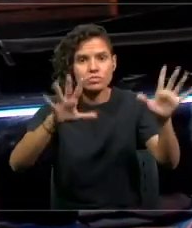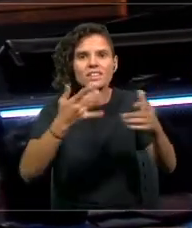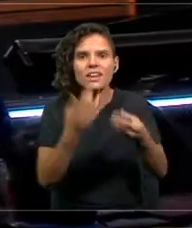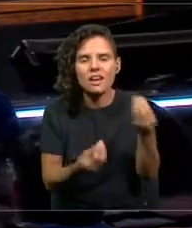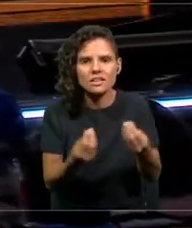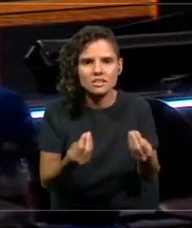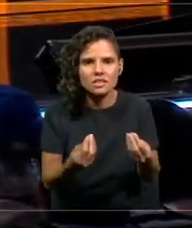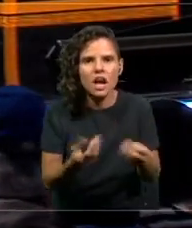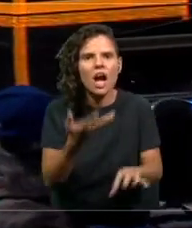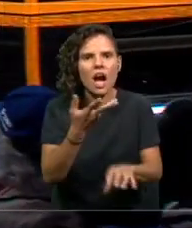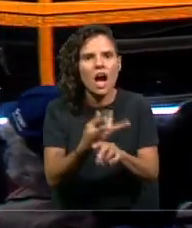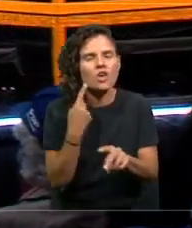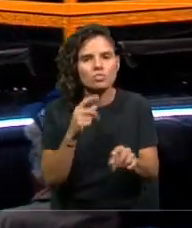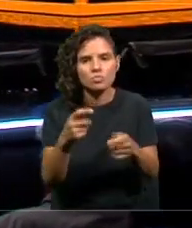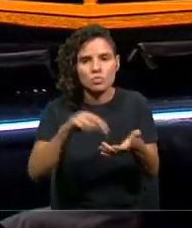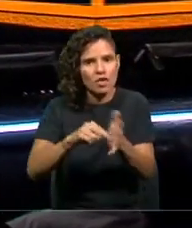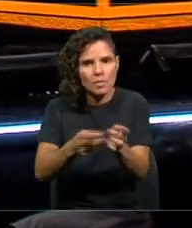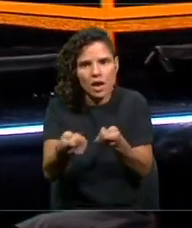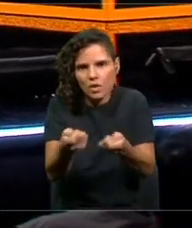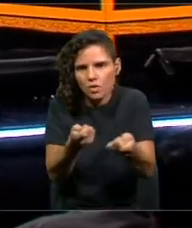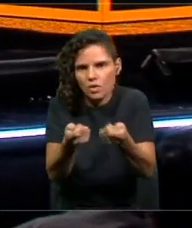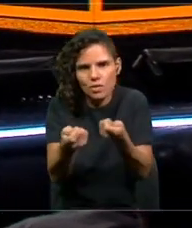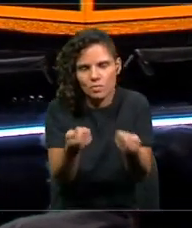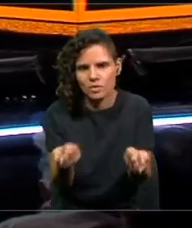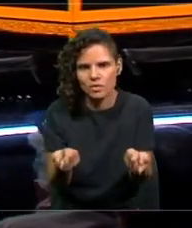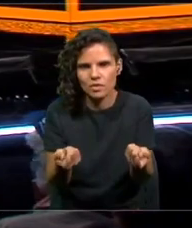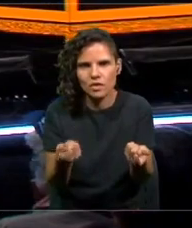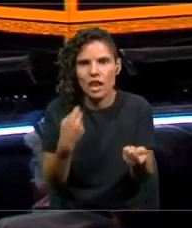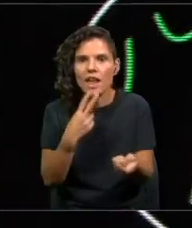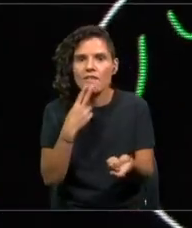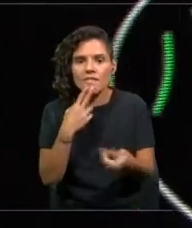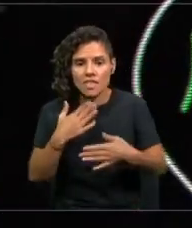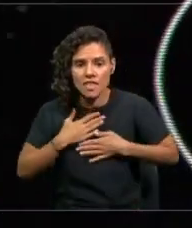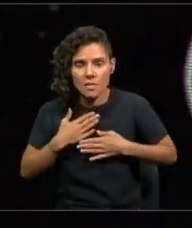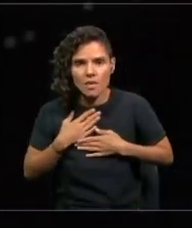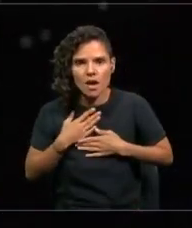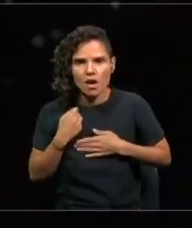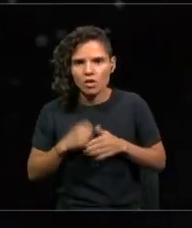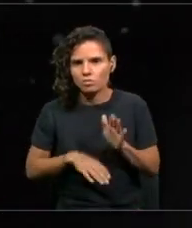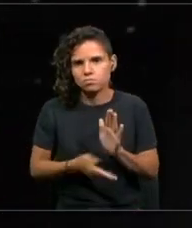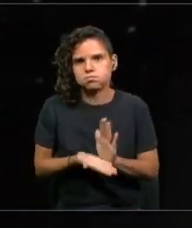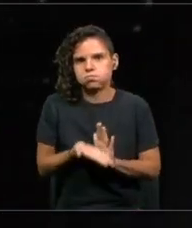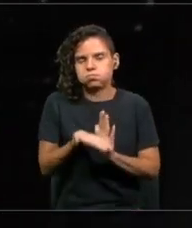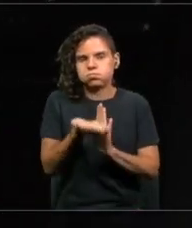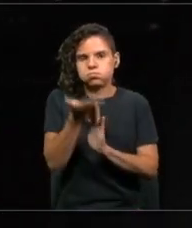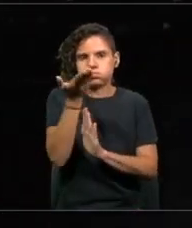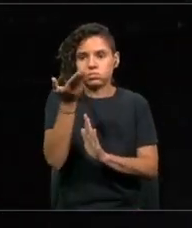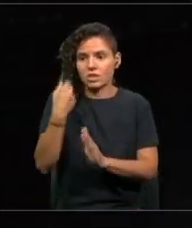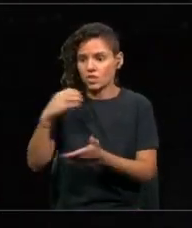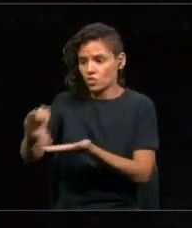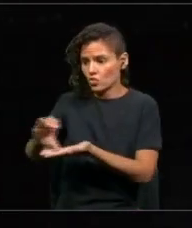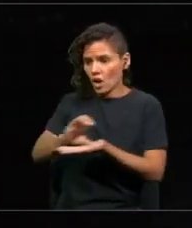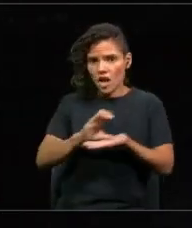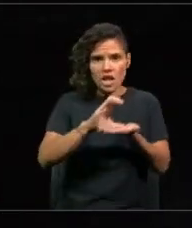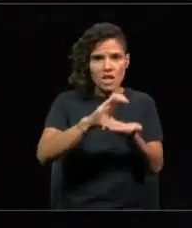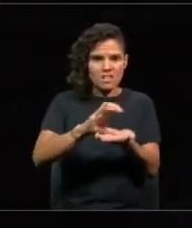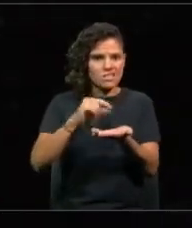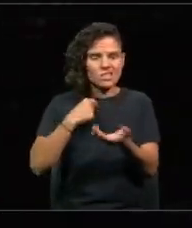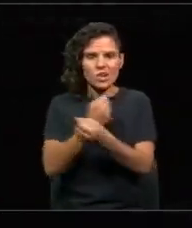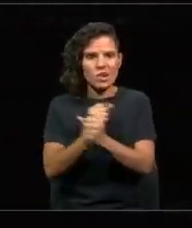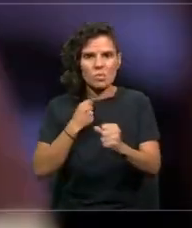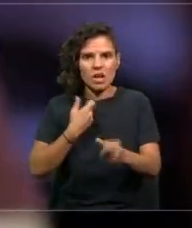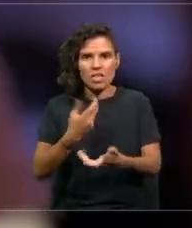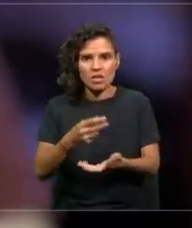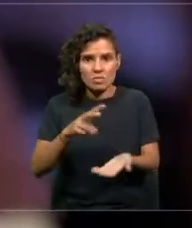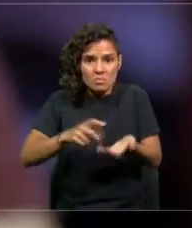un alza en el costo de la vida, imposible de sostener con los niveles de ingreso con los que viven los chilenos y las